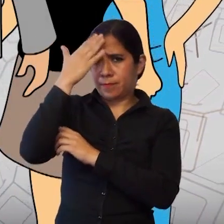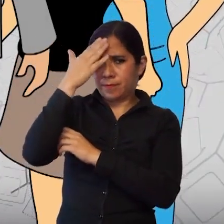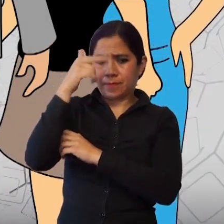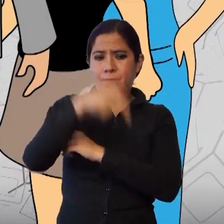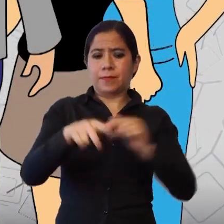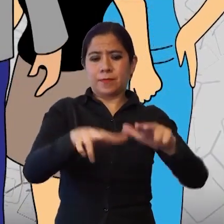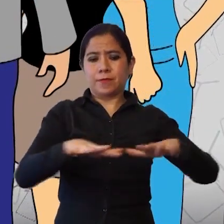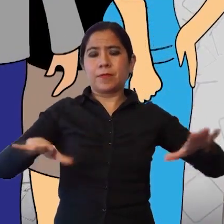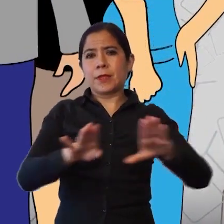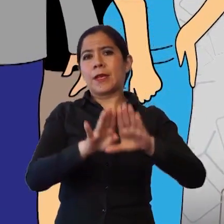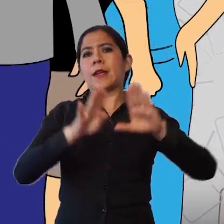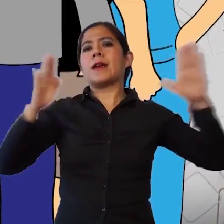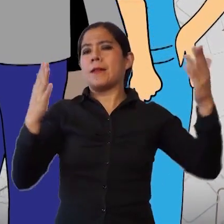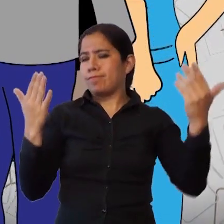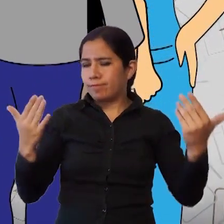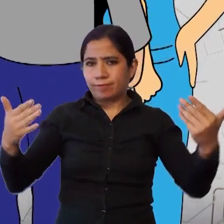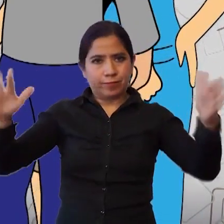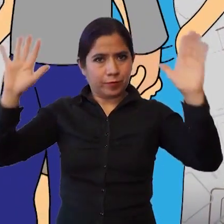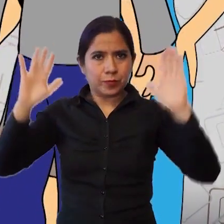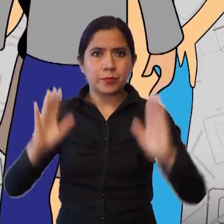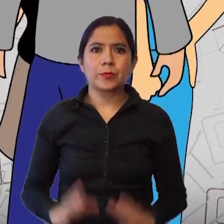que esa mesa está aperturada.